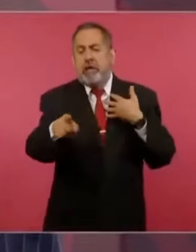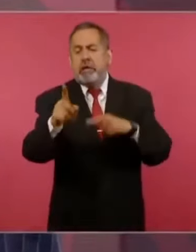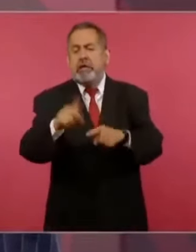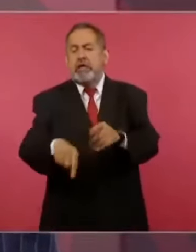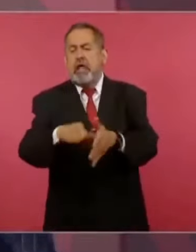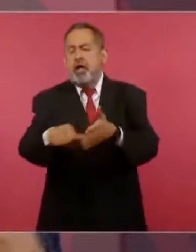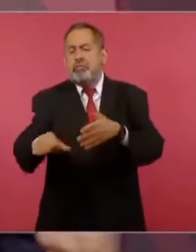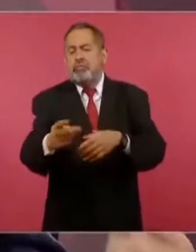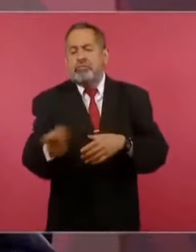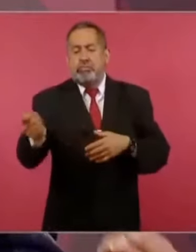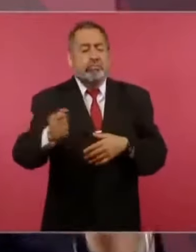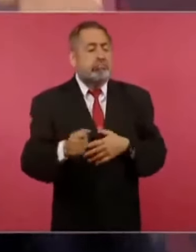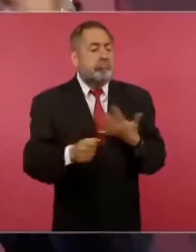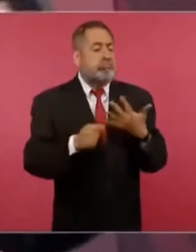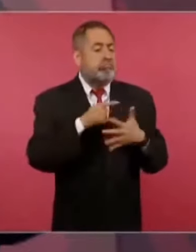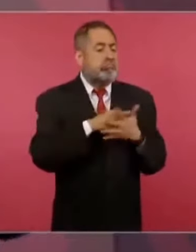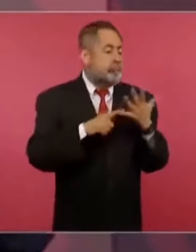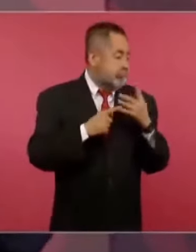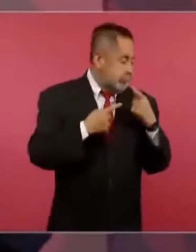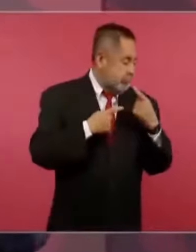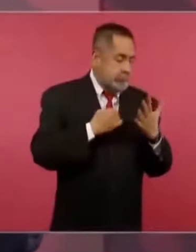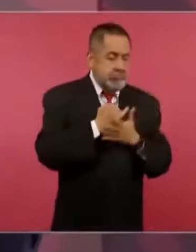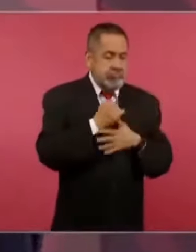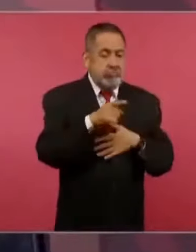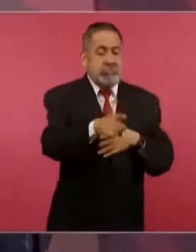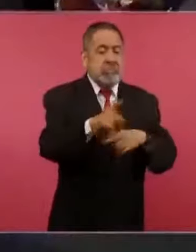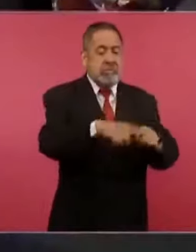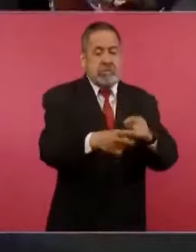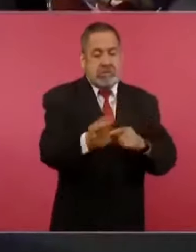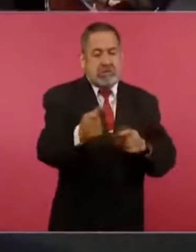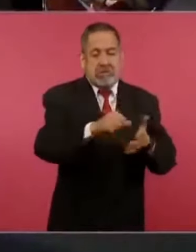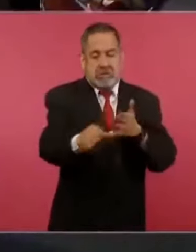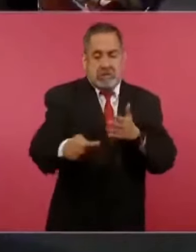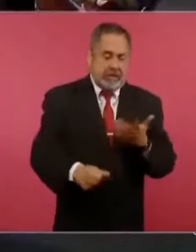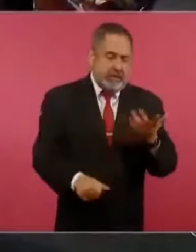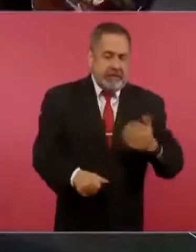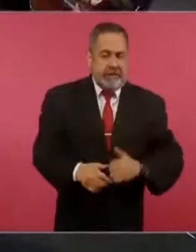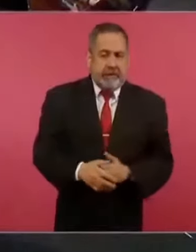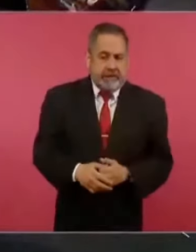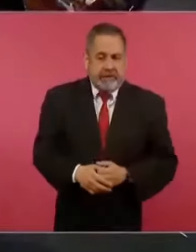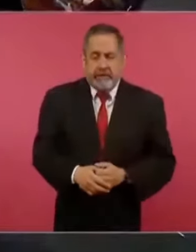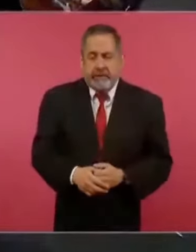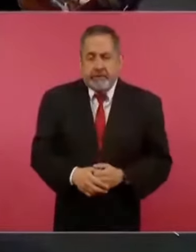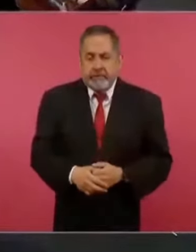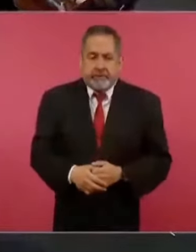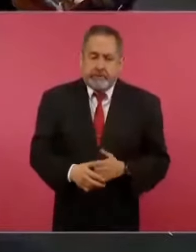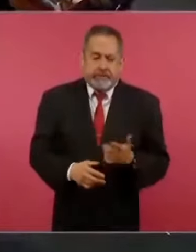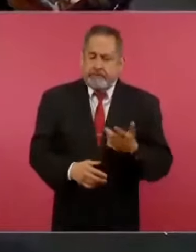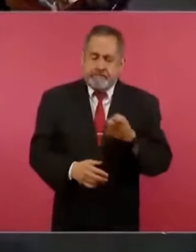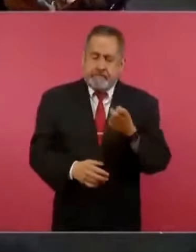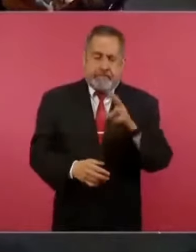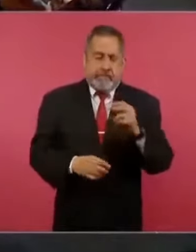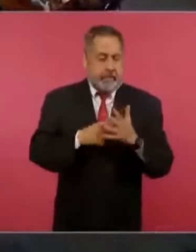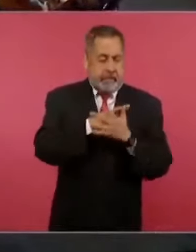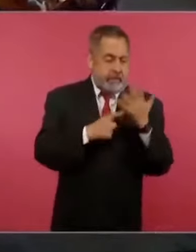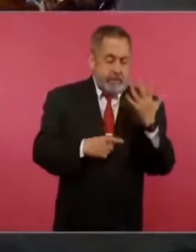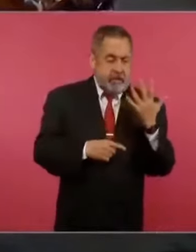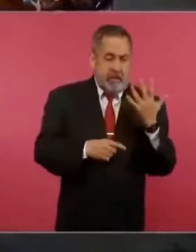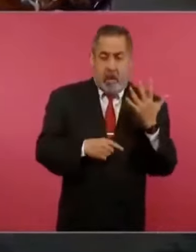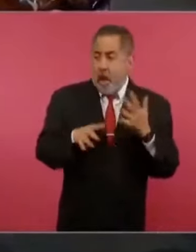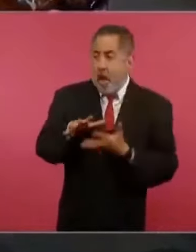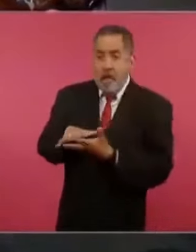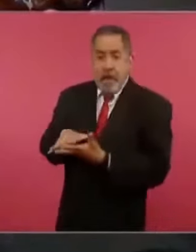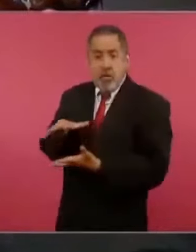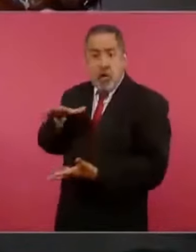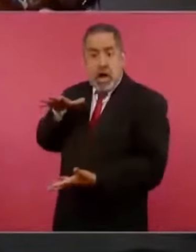entonces, una nación beta y aunque la mayoría